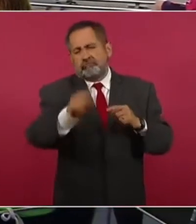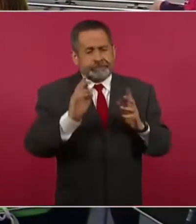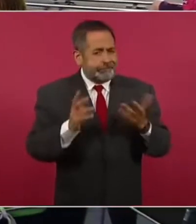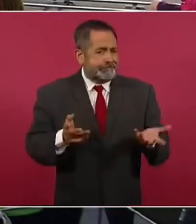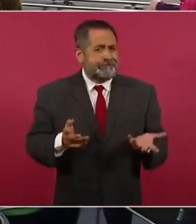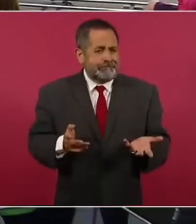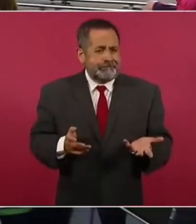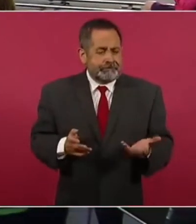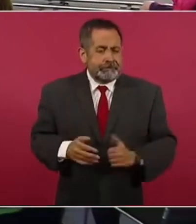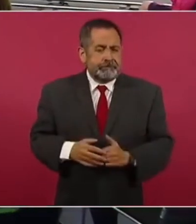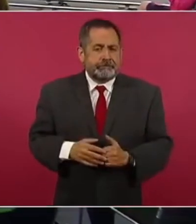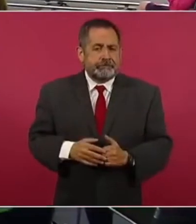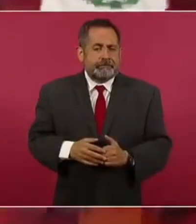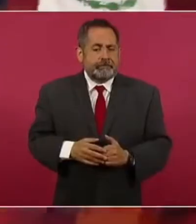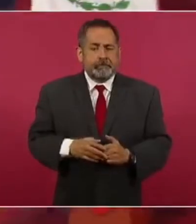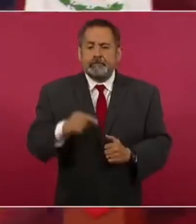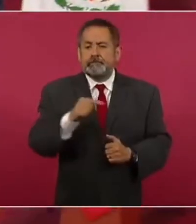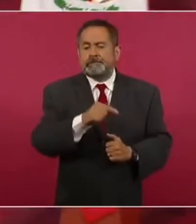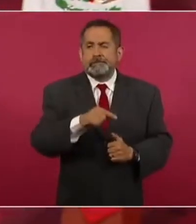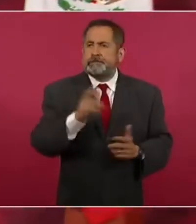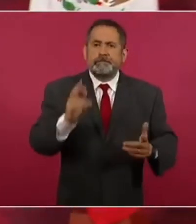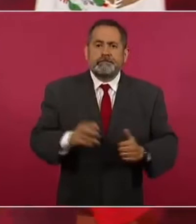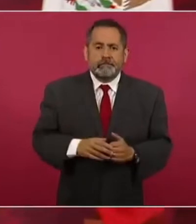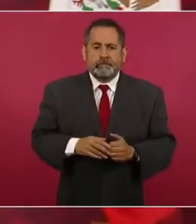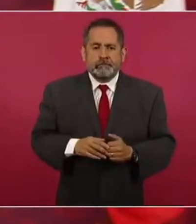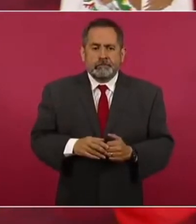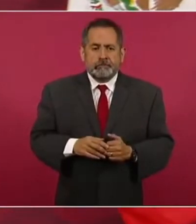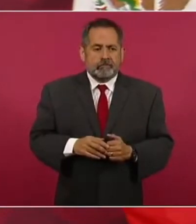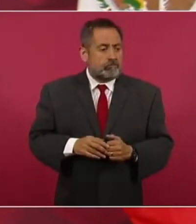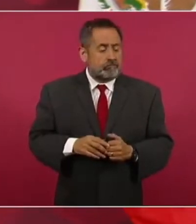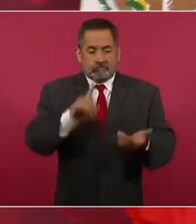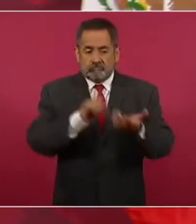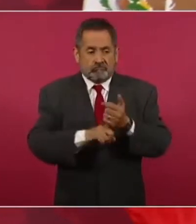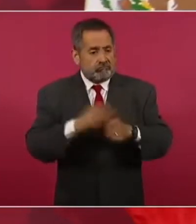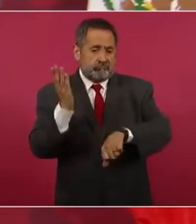era pan o palo,